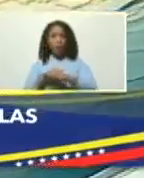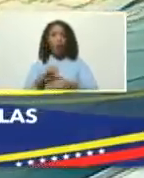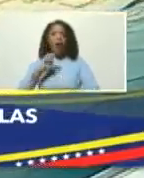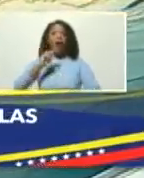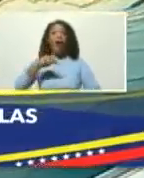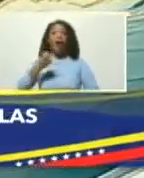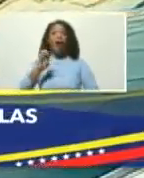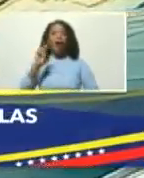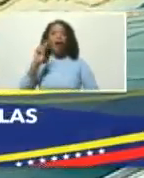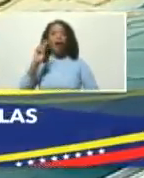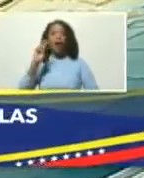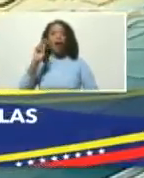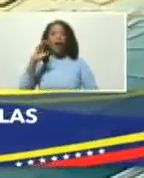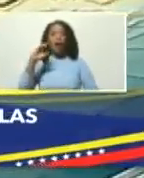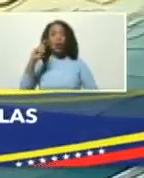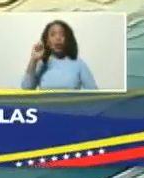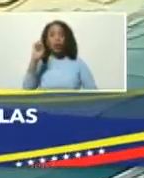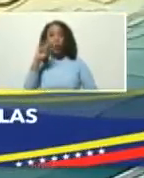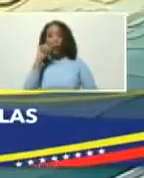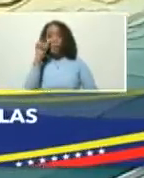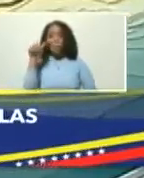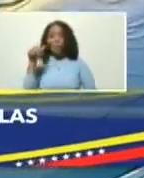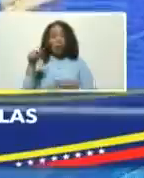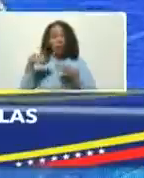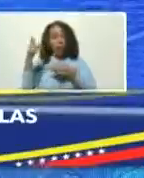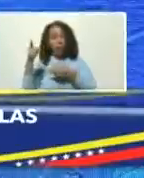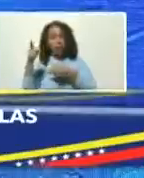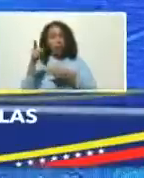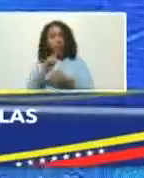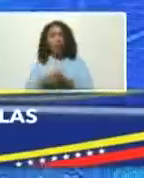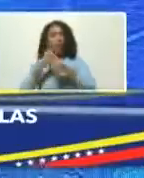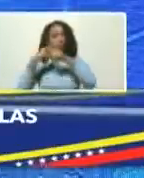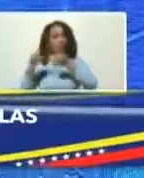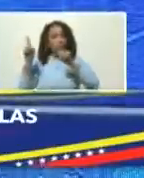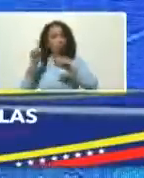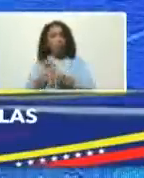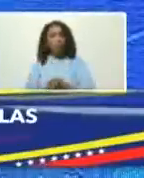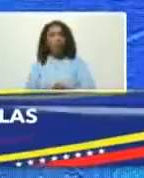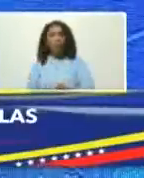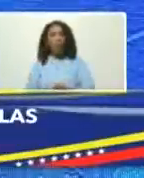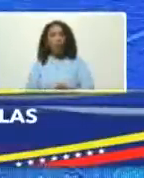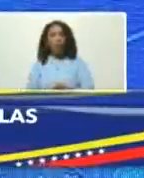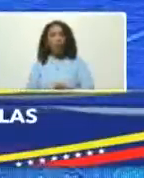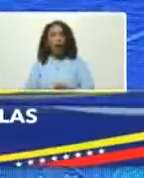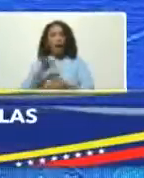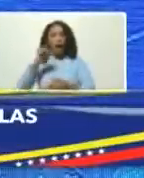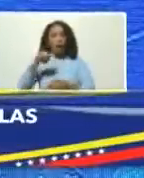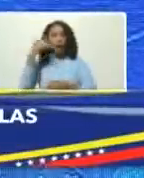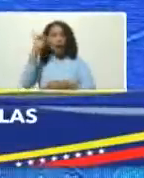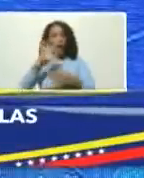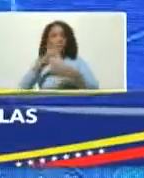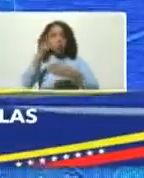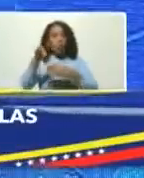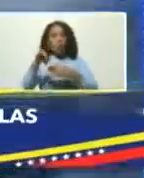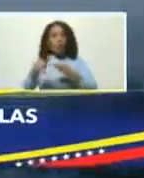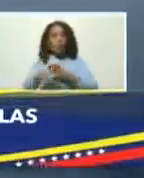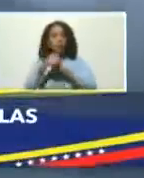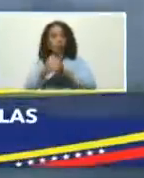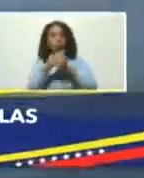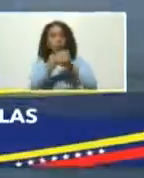si quieres te acercas aquí Héctor mira aquí tienes la isla de la tortuga atención inversionista